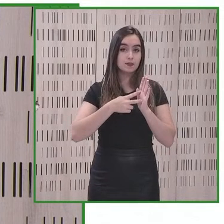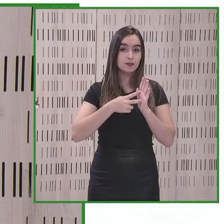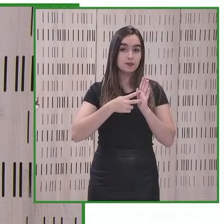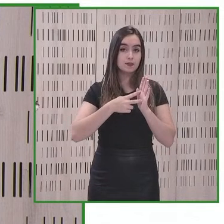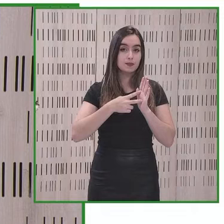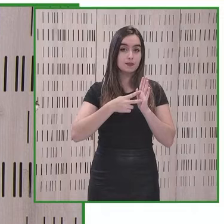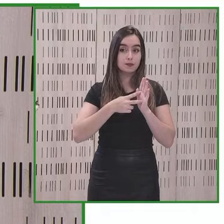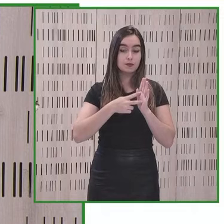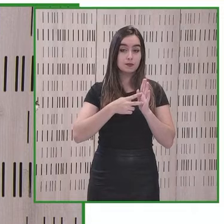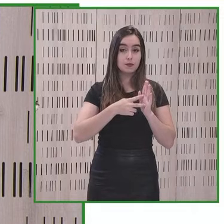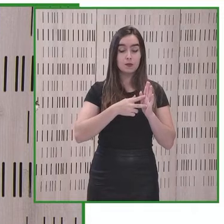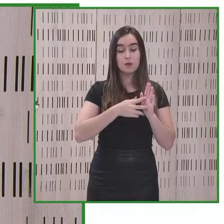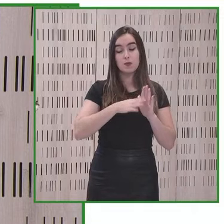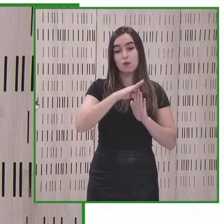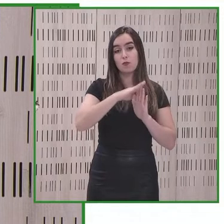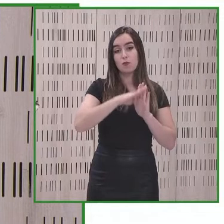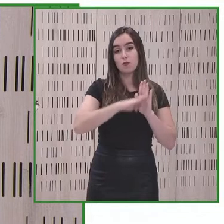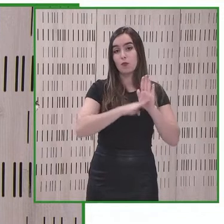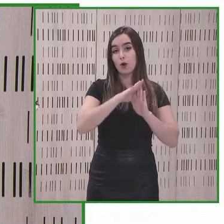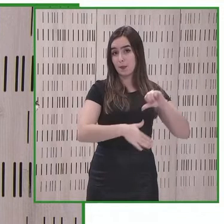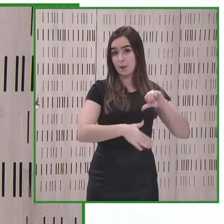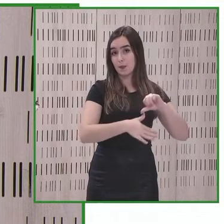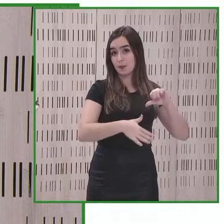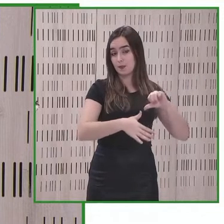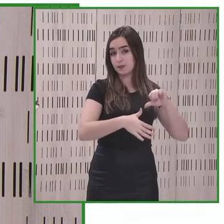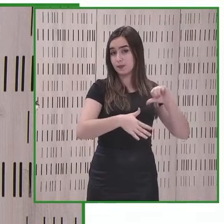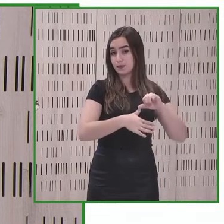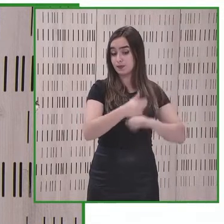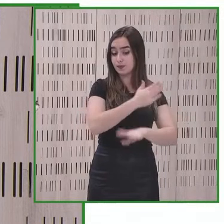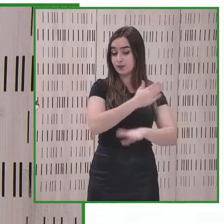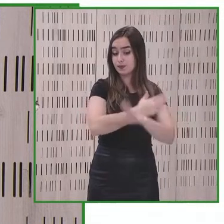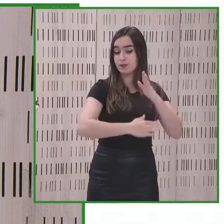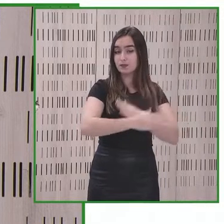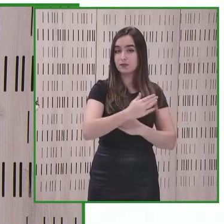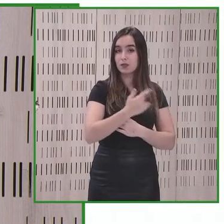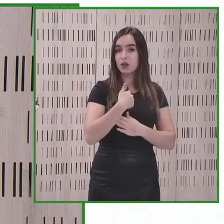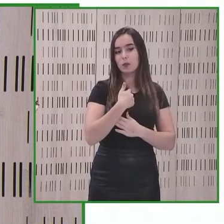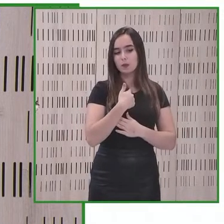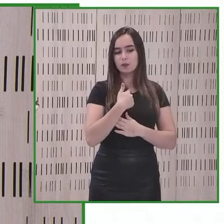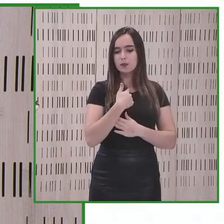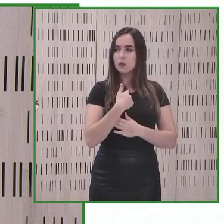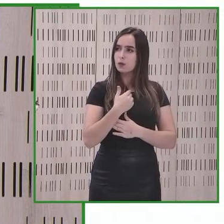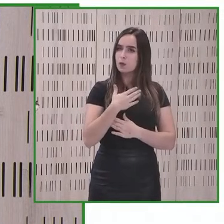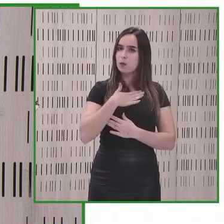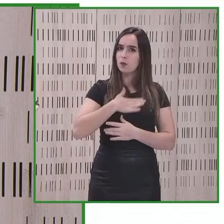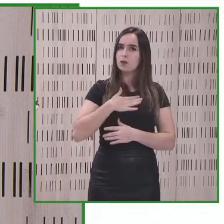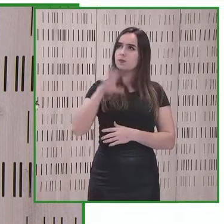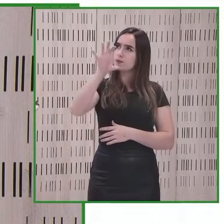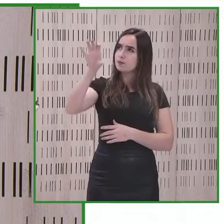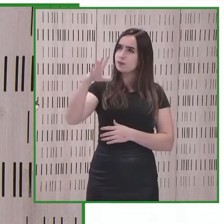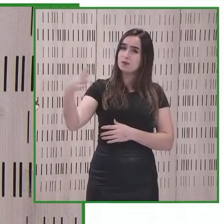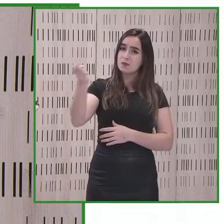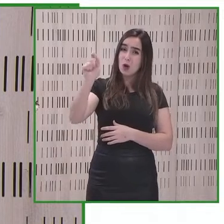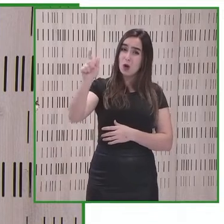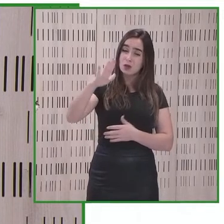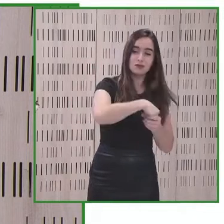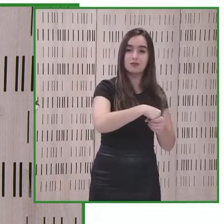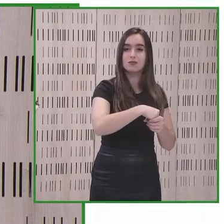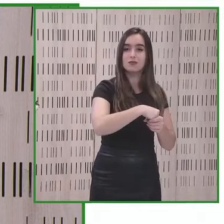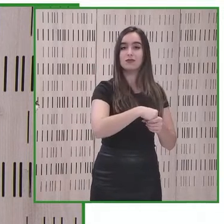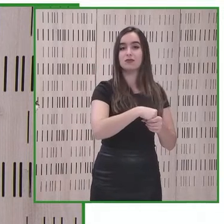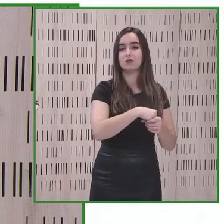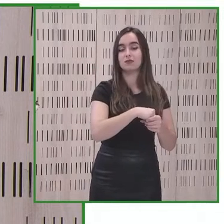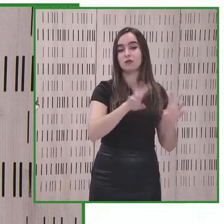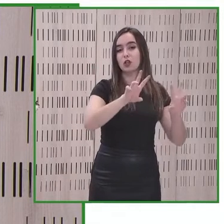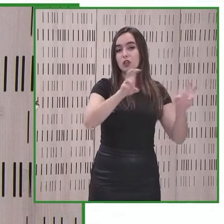que tenemos la suerte que en la secretaria tratamos de involucrar los países en la parte de la administración que dirige